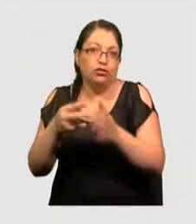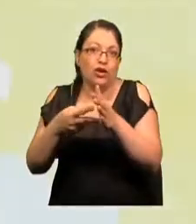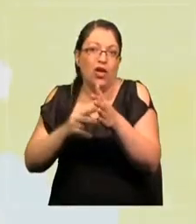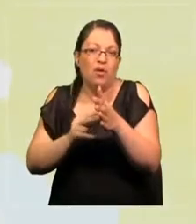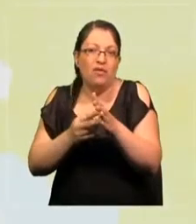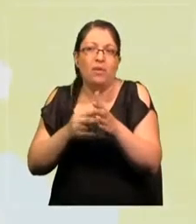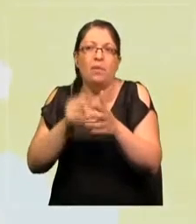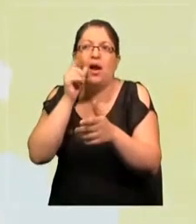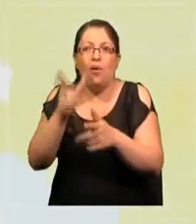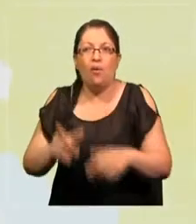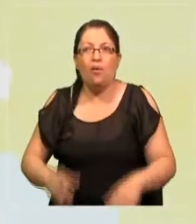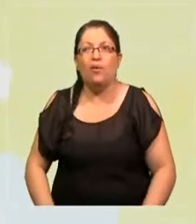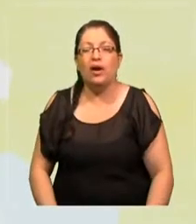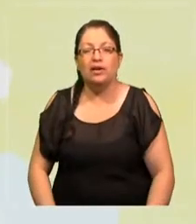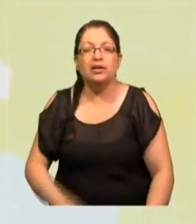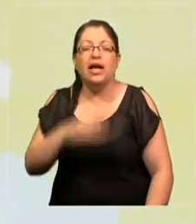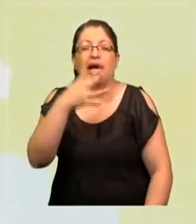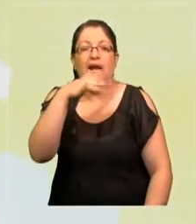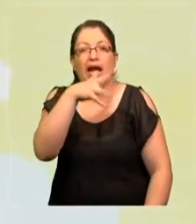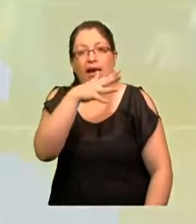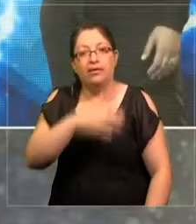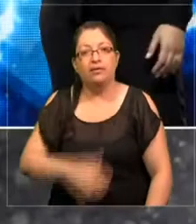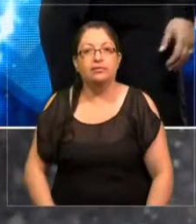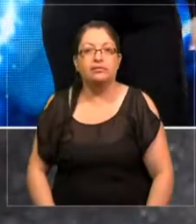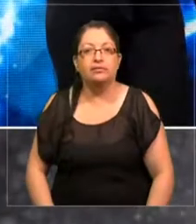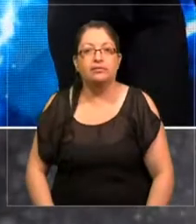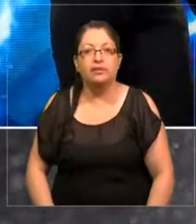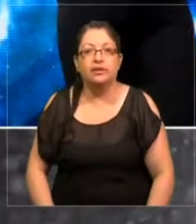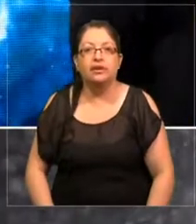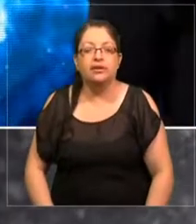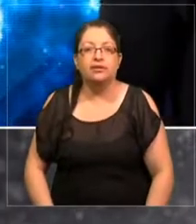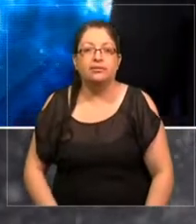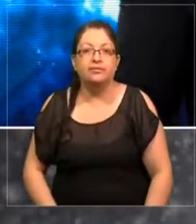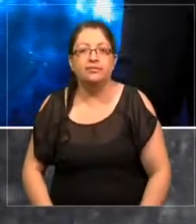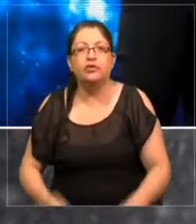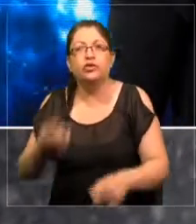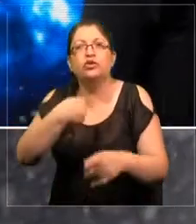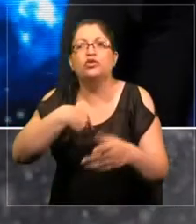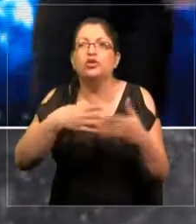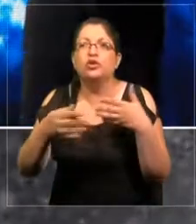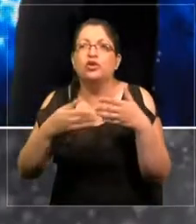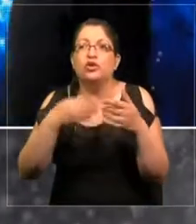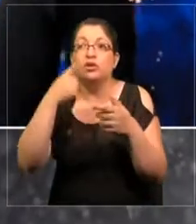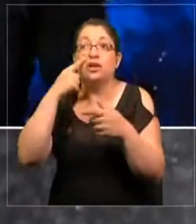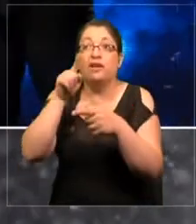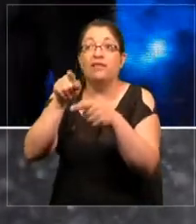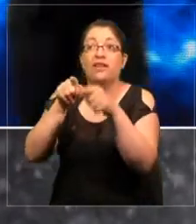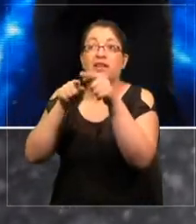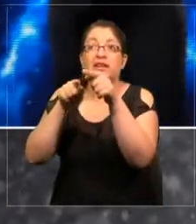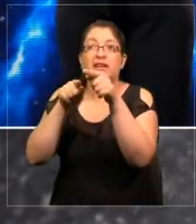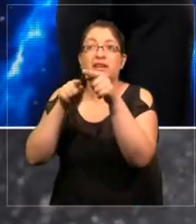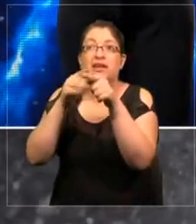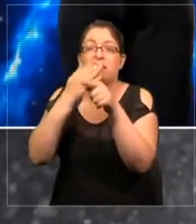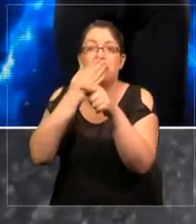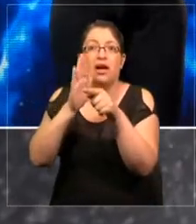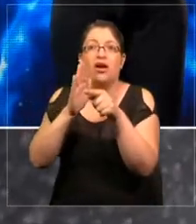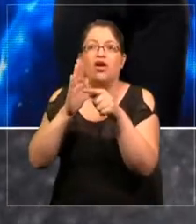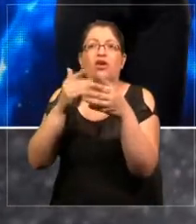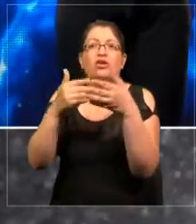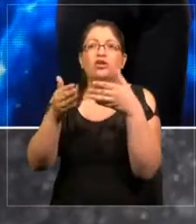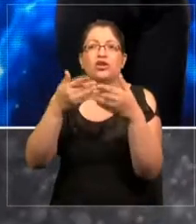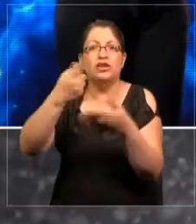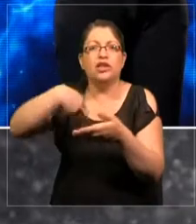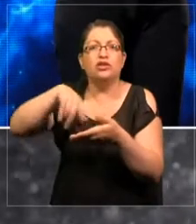y uno de los problemas es el agua. Estamos ubicados, y pueden aquí verlo un poquito mejor, estamos